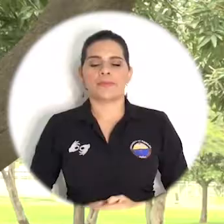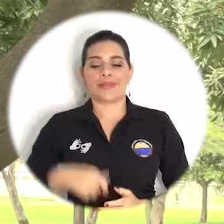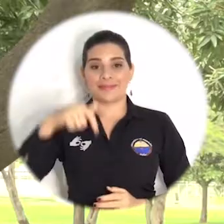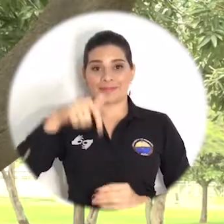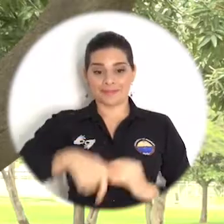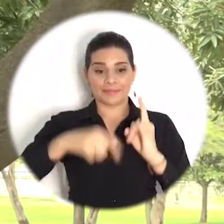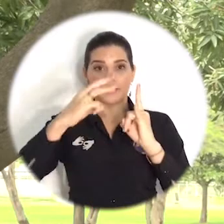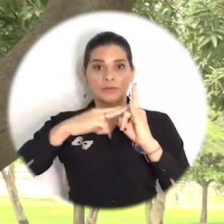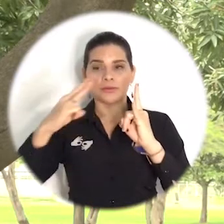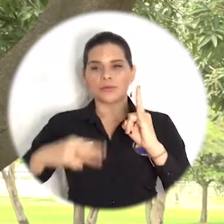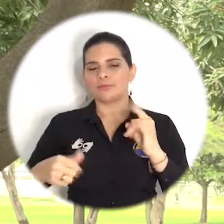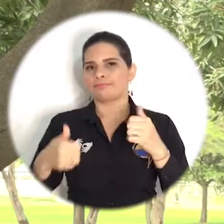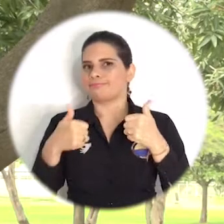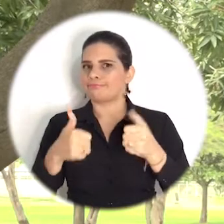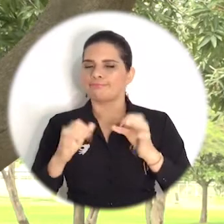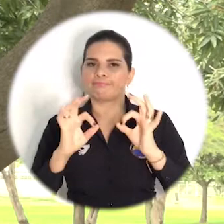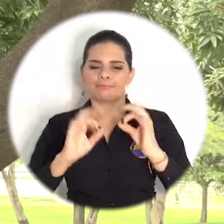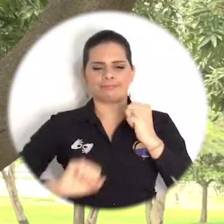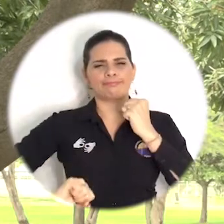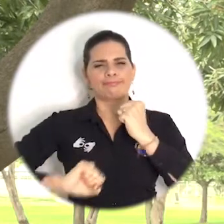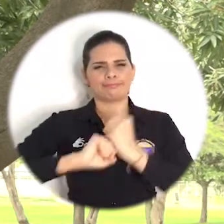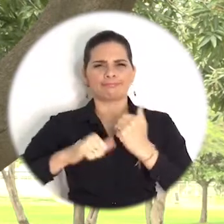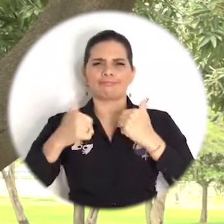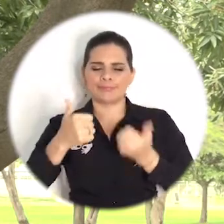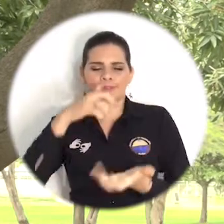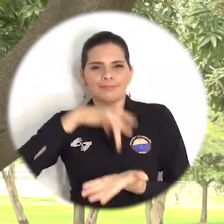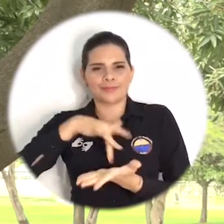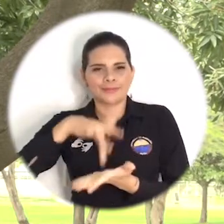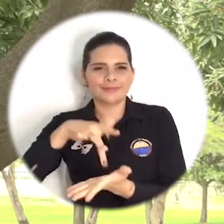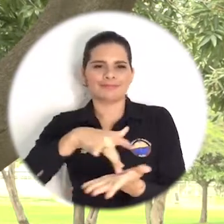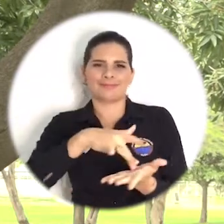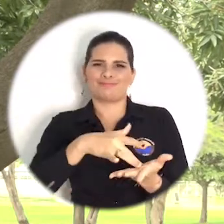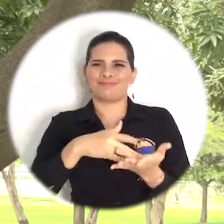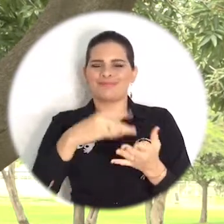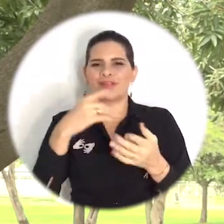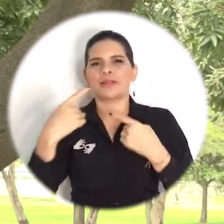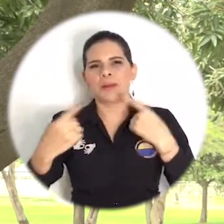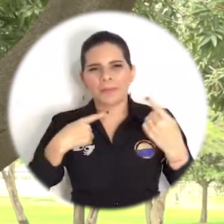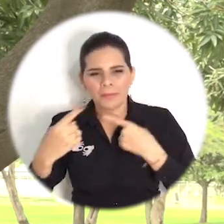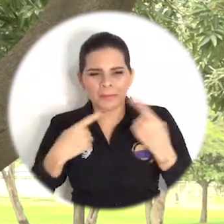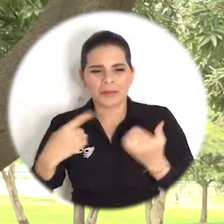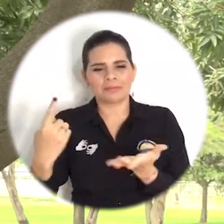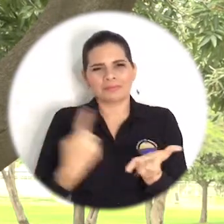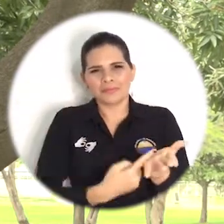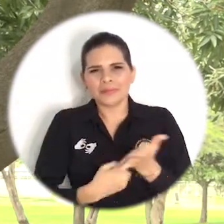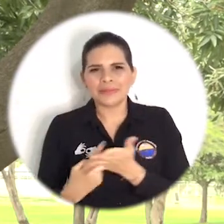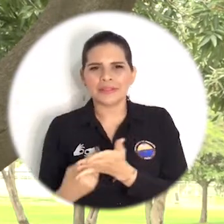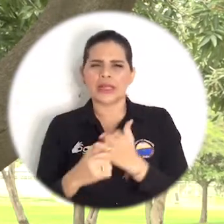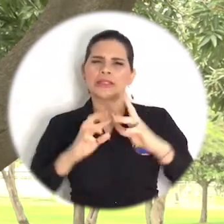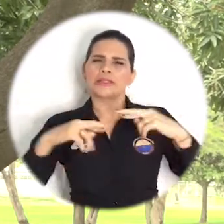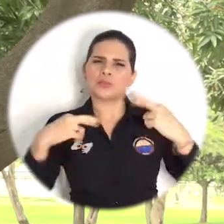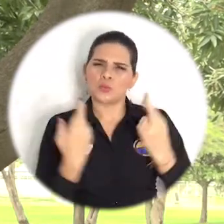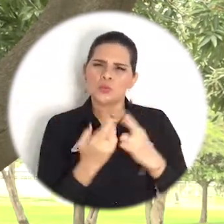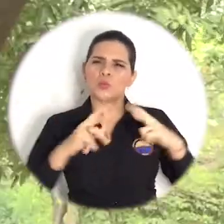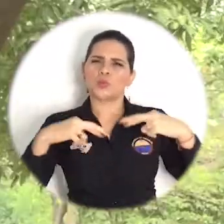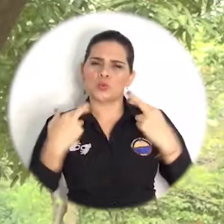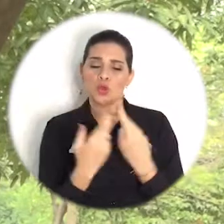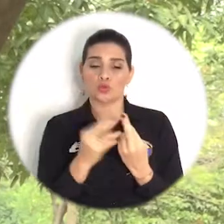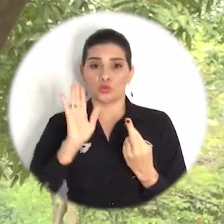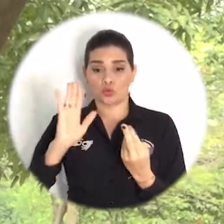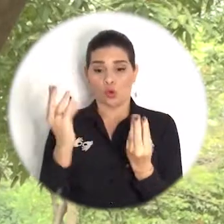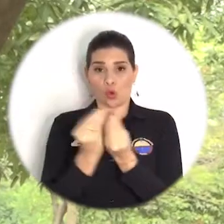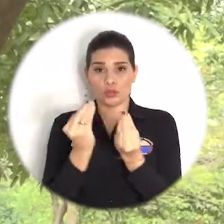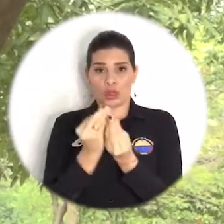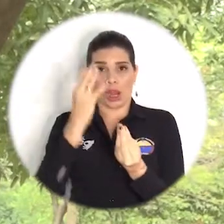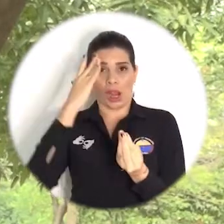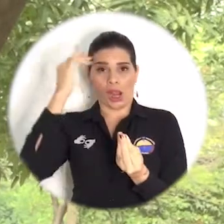La universidad ha tenido un papel muy participativo del absoluto diálogo. Hemos tenido diferentes reuniones con el